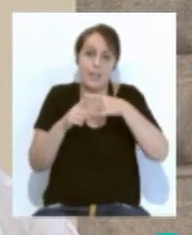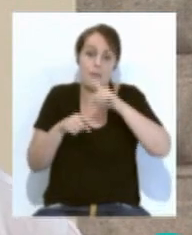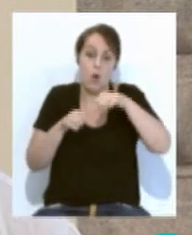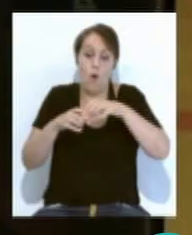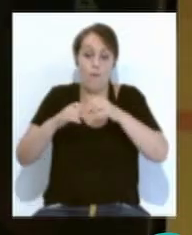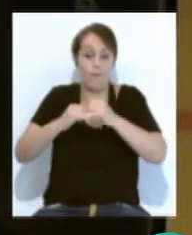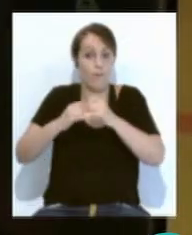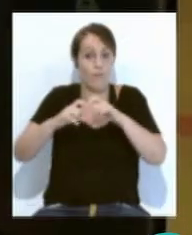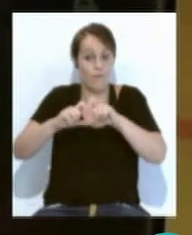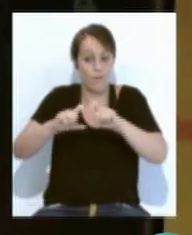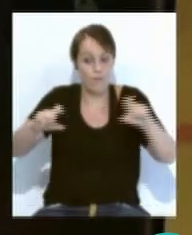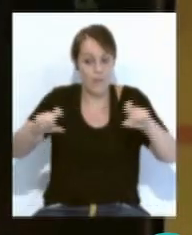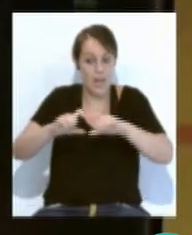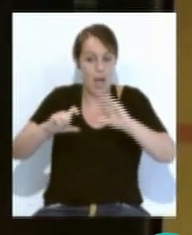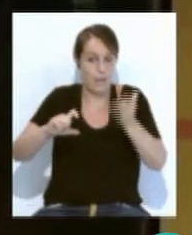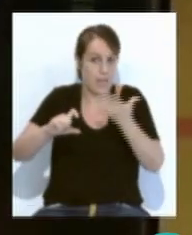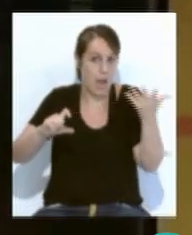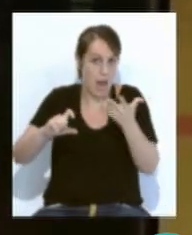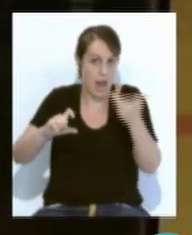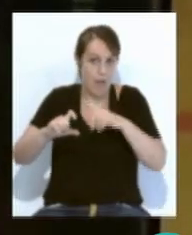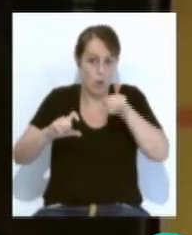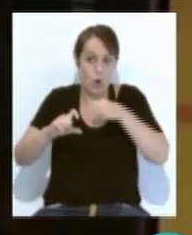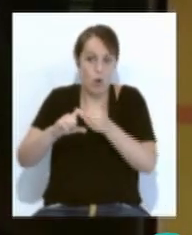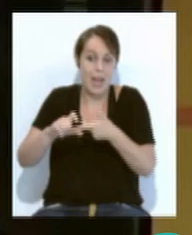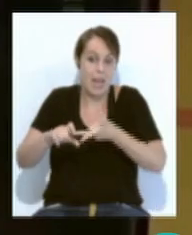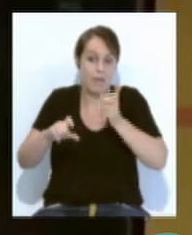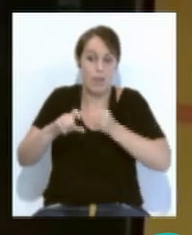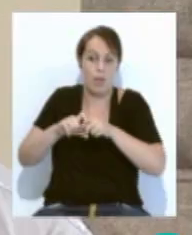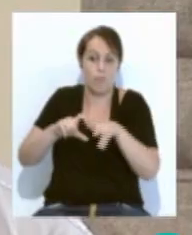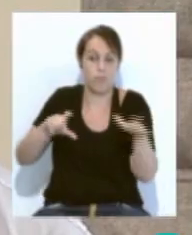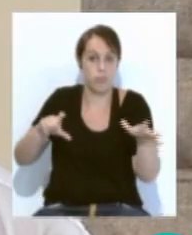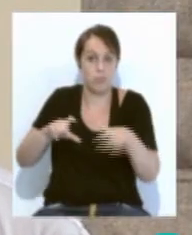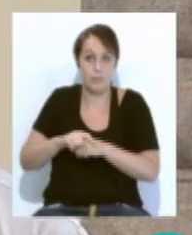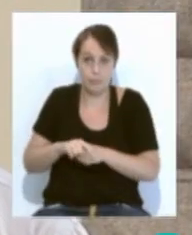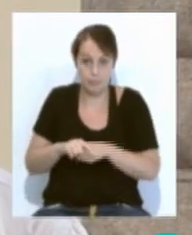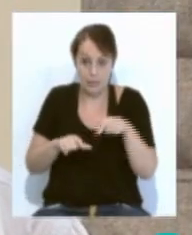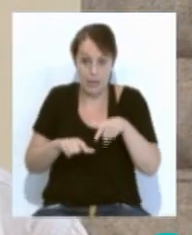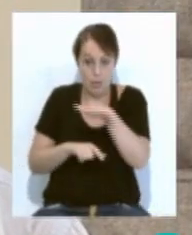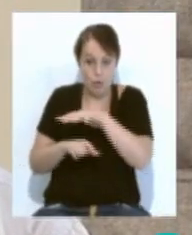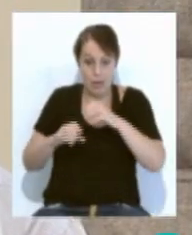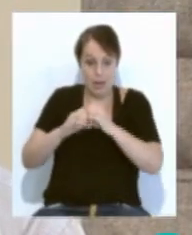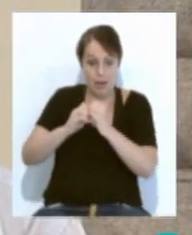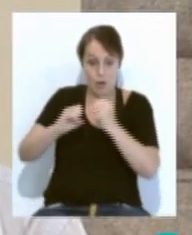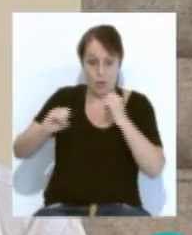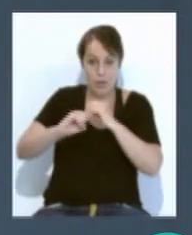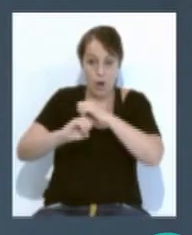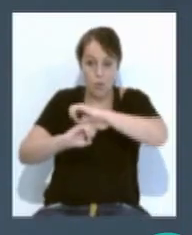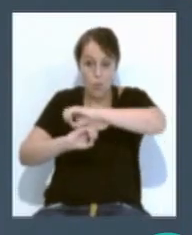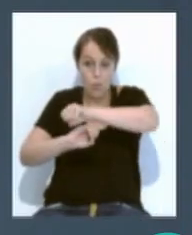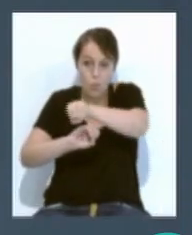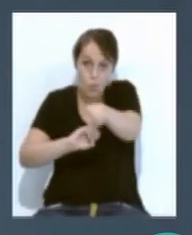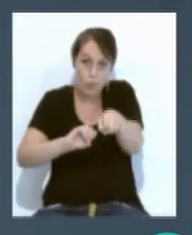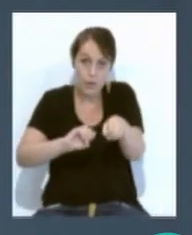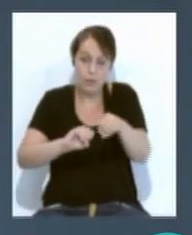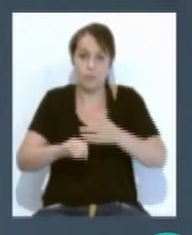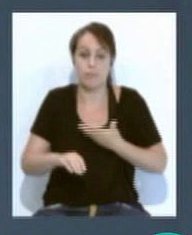aorta que tiene una patología muy grave. En este caso, la patología se localiza en el callado de la aorta. Es esa zona de la aorta donde hace una curva. Hasta la fecha, los